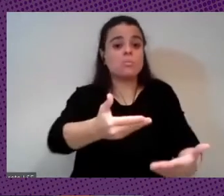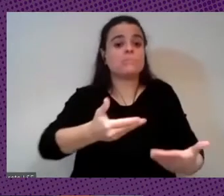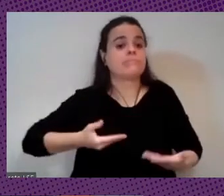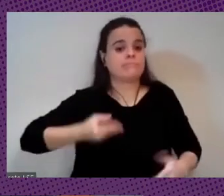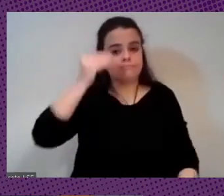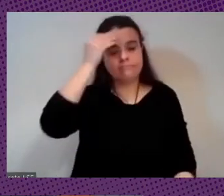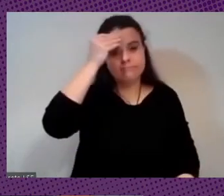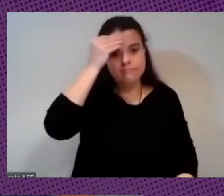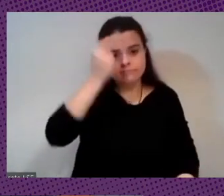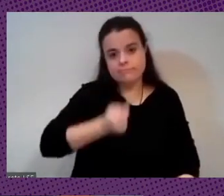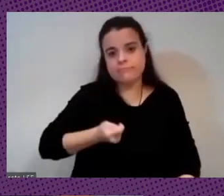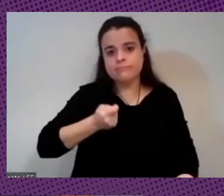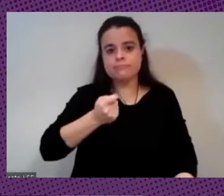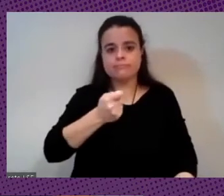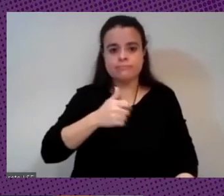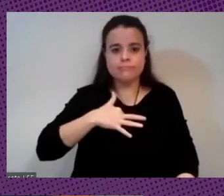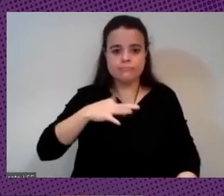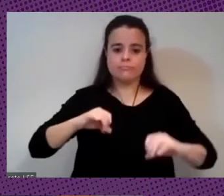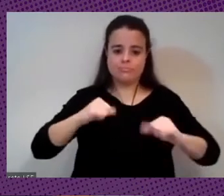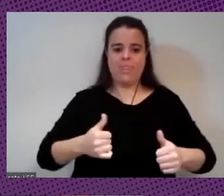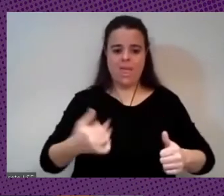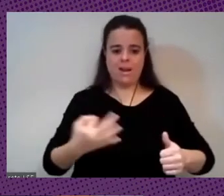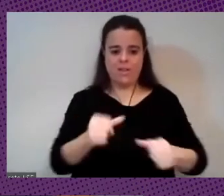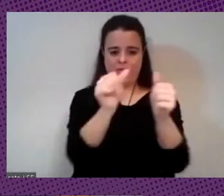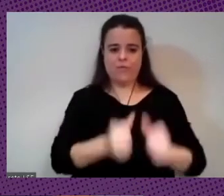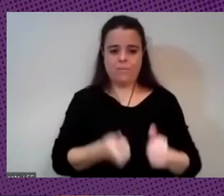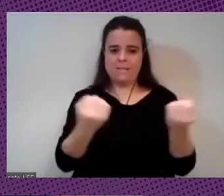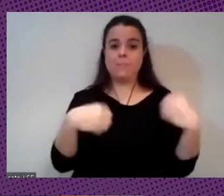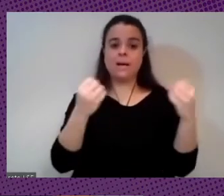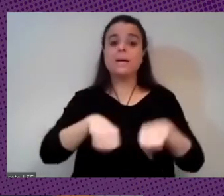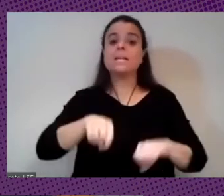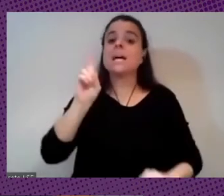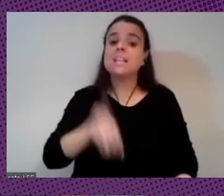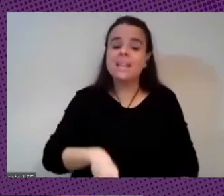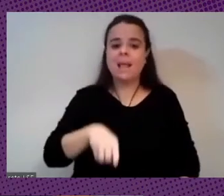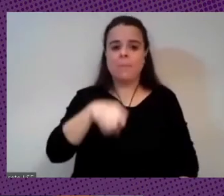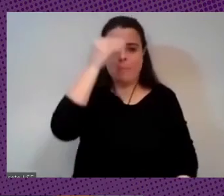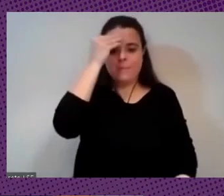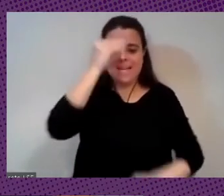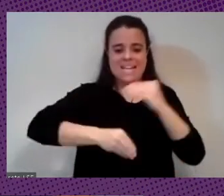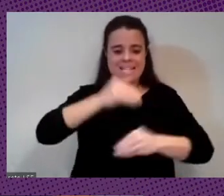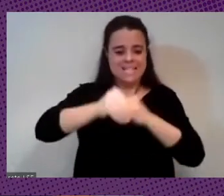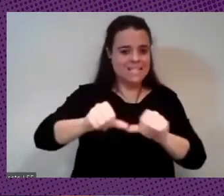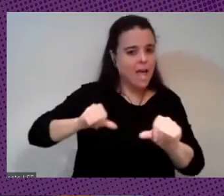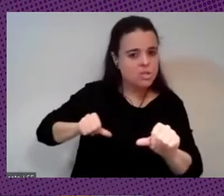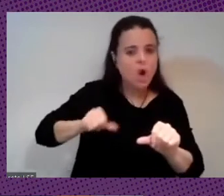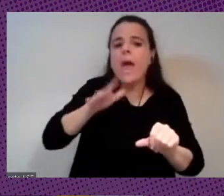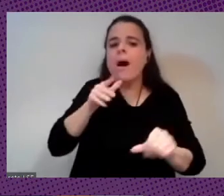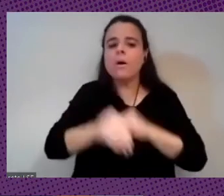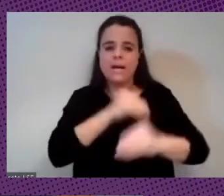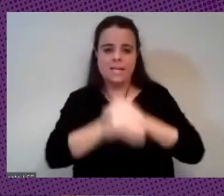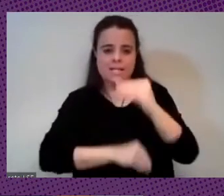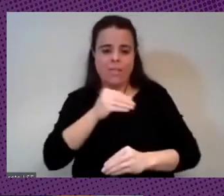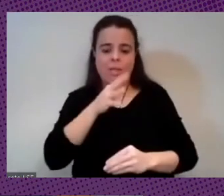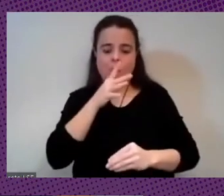en que se puede empezar a hacer de manera pragmática y sobre todo por recordar que se ha hecho ya y que se está haciendo que realmente es lo importante ya está ahí solo hay que